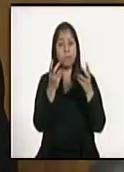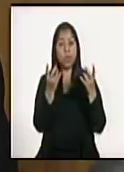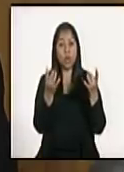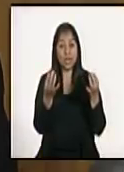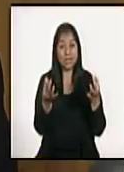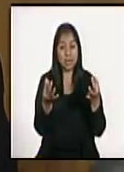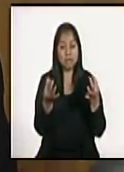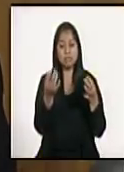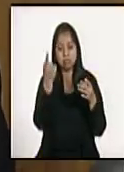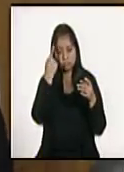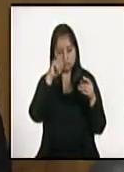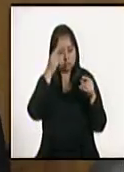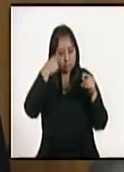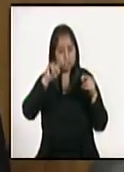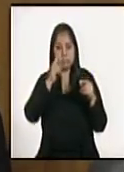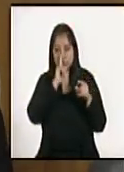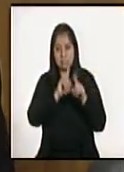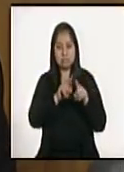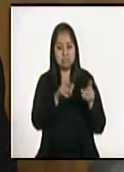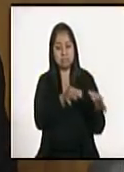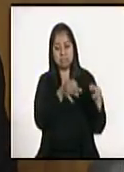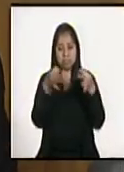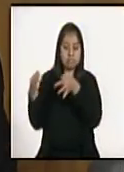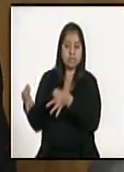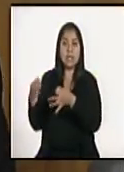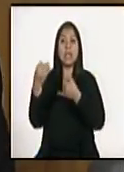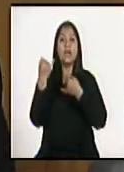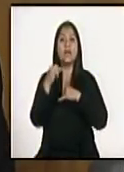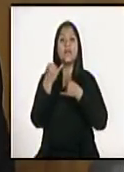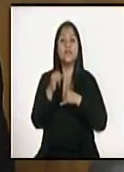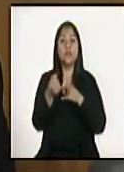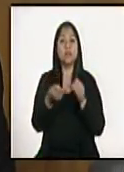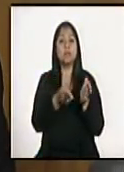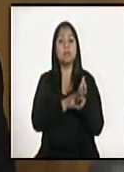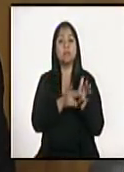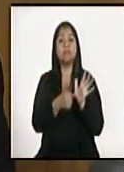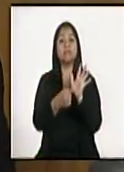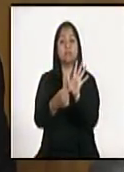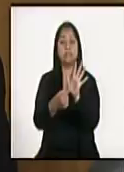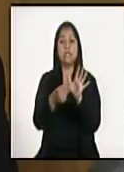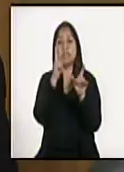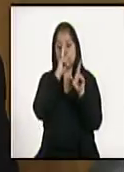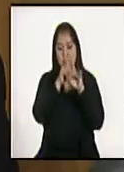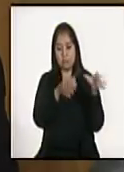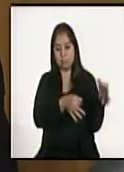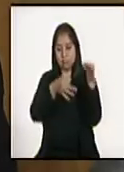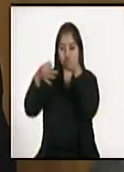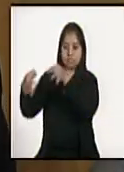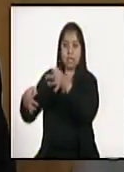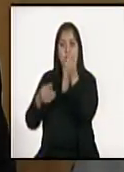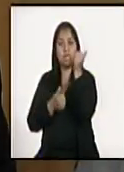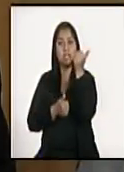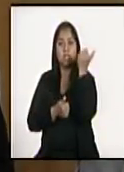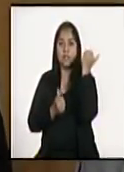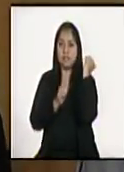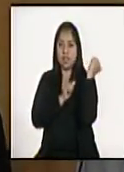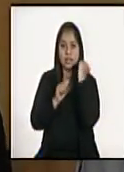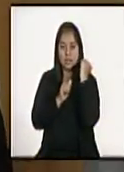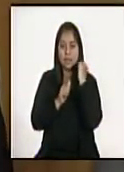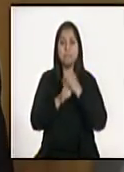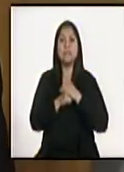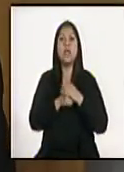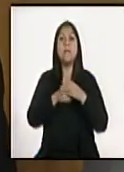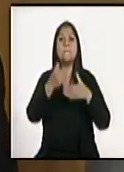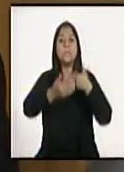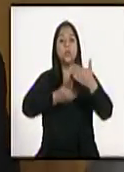corren. Vencimiento de entrada de informes requeridos por ley para estas fechas se corre al 15 de abril. Los procesos de